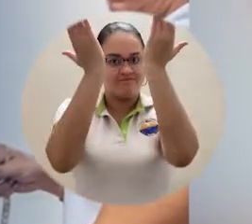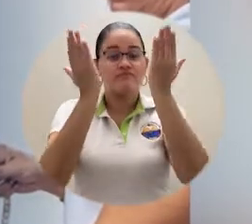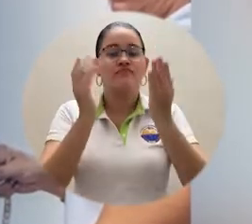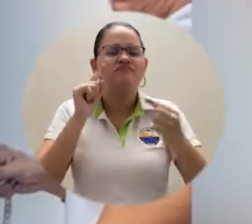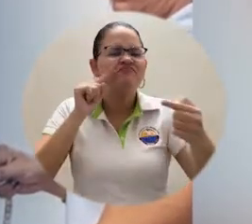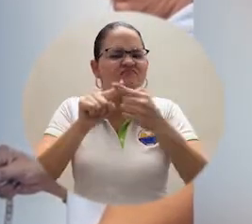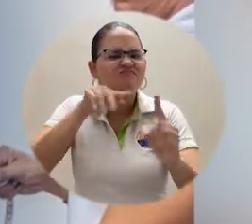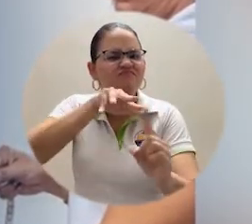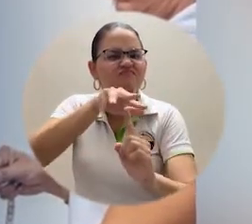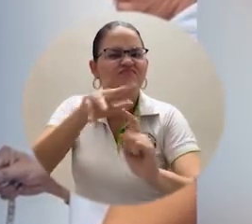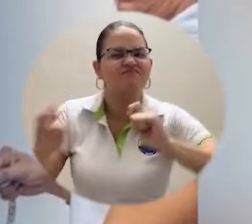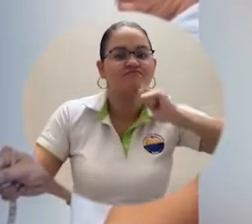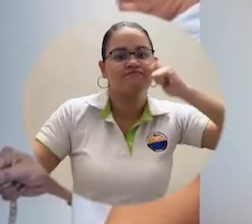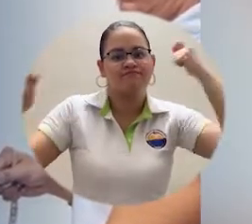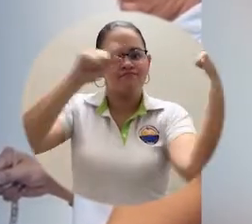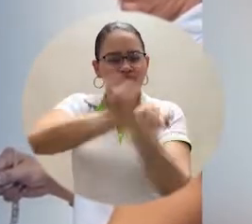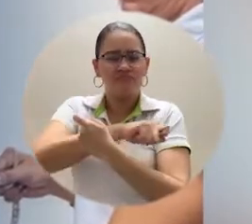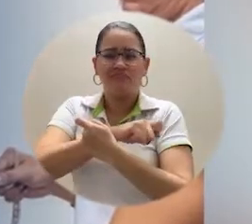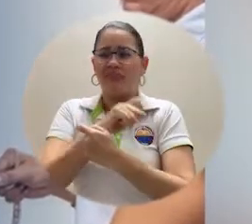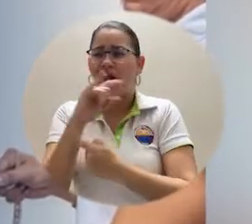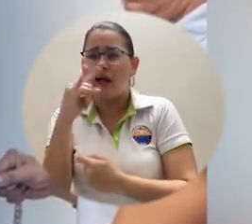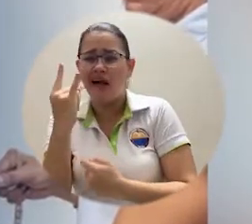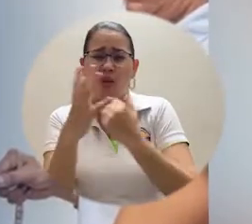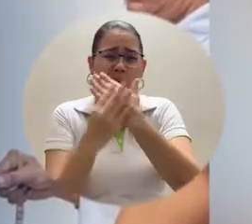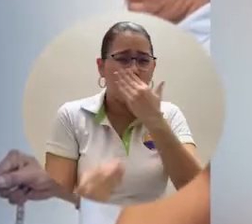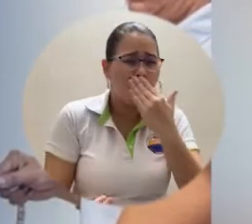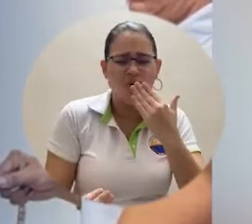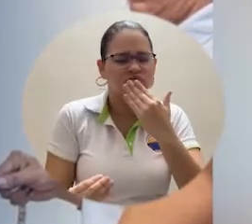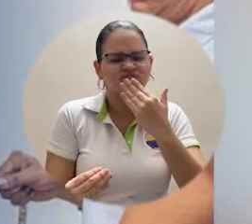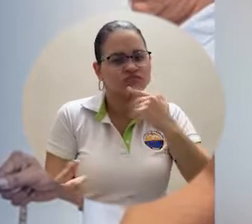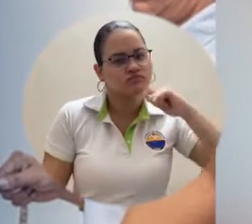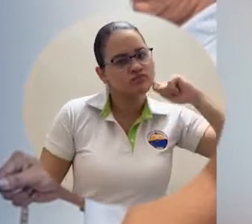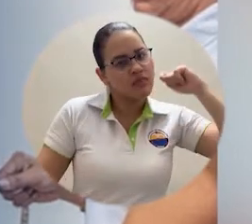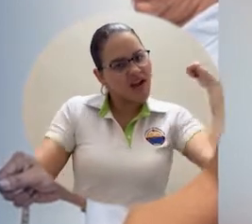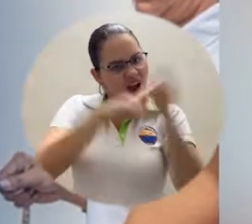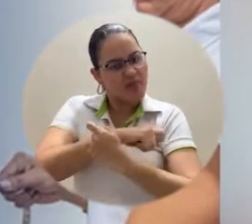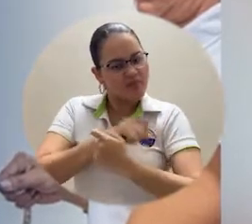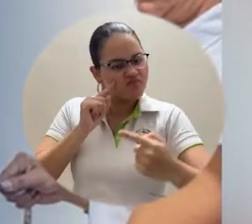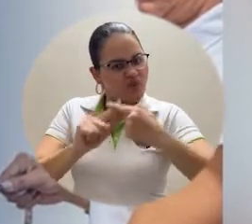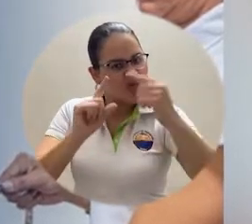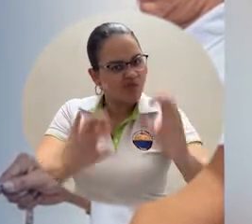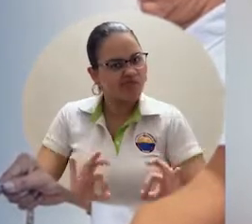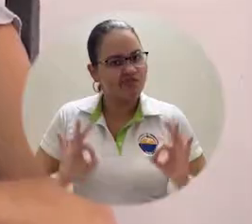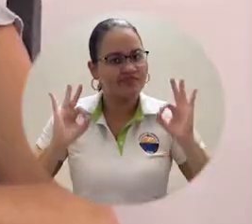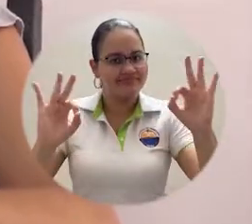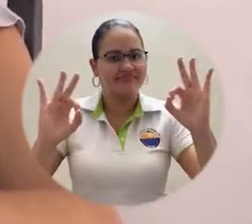para transformar el círculo vicioso de pobreza y exclusión en un círculo virtuoso.